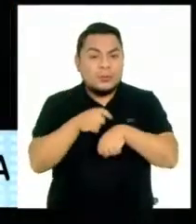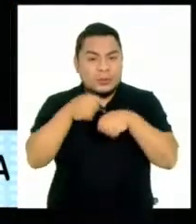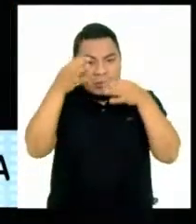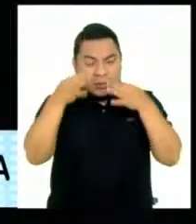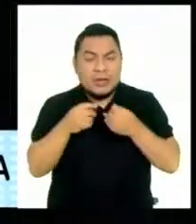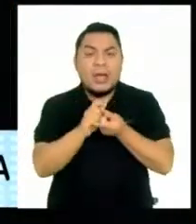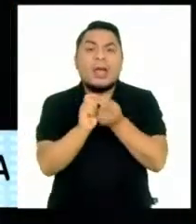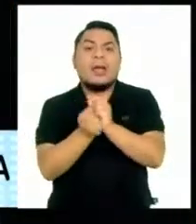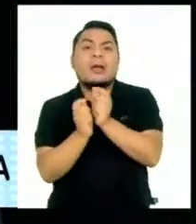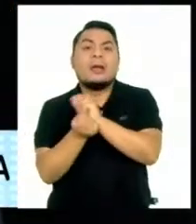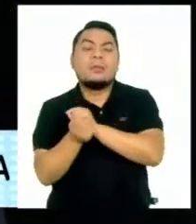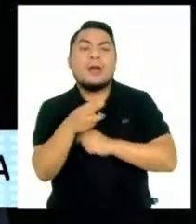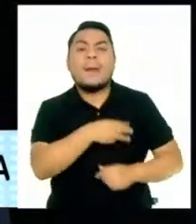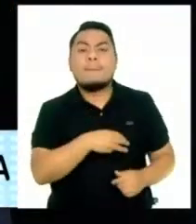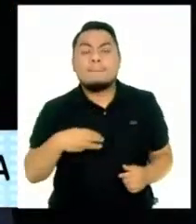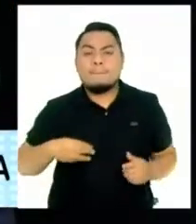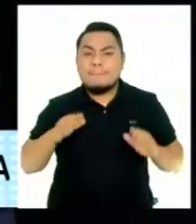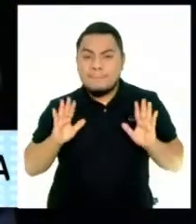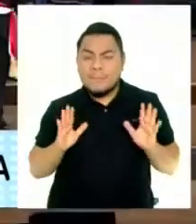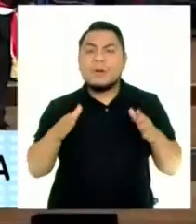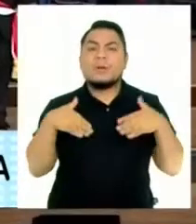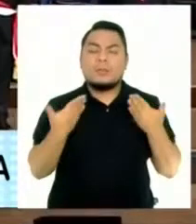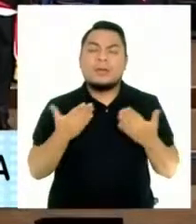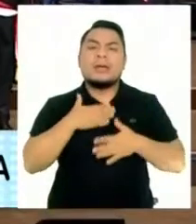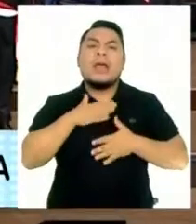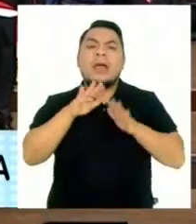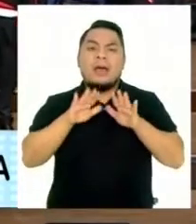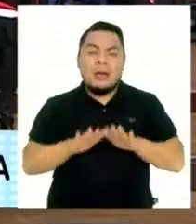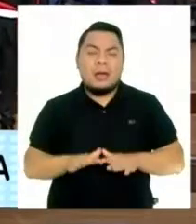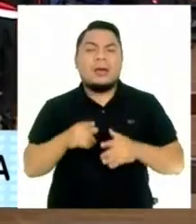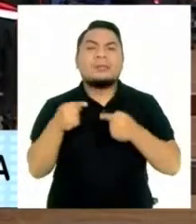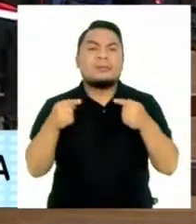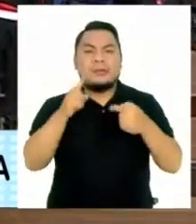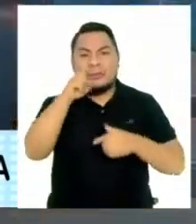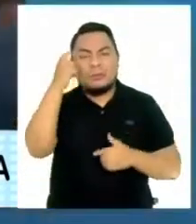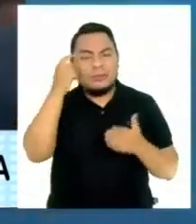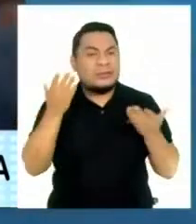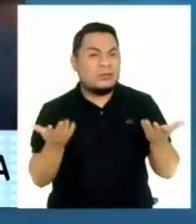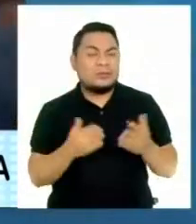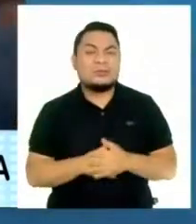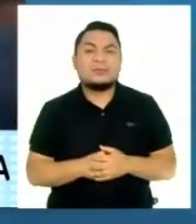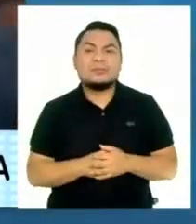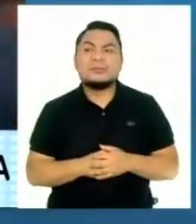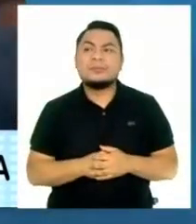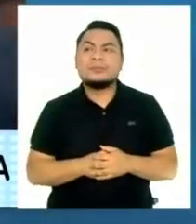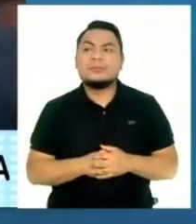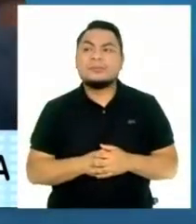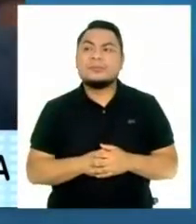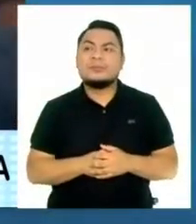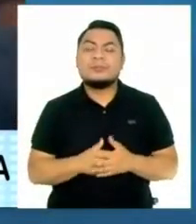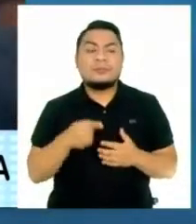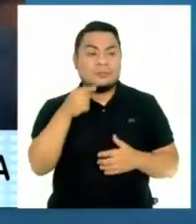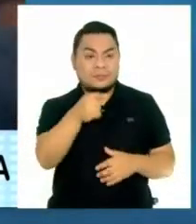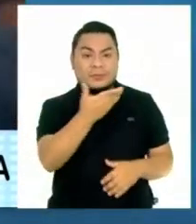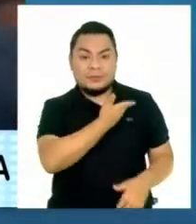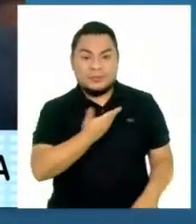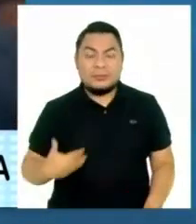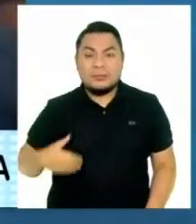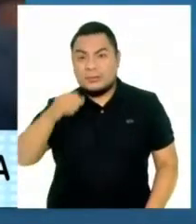decisión de cambios en sus ministros a efecto de pacificar el clima político del país. El presidente tiene su derecho de